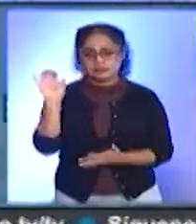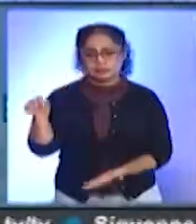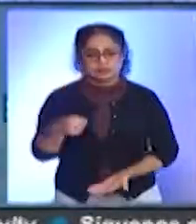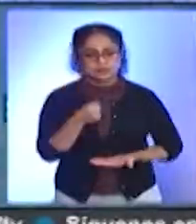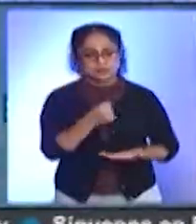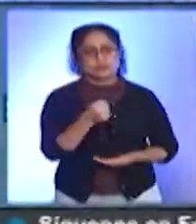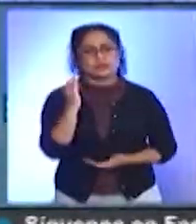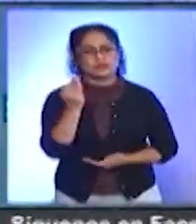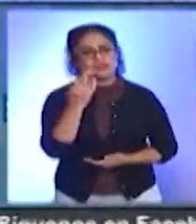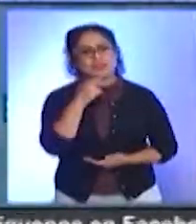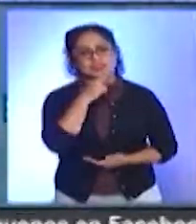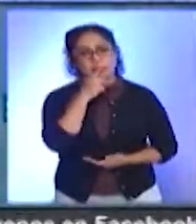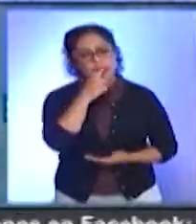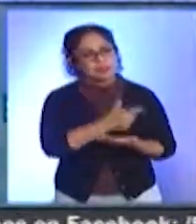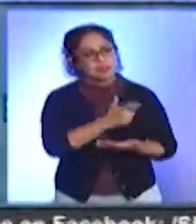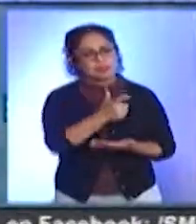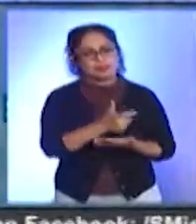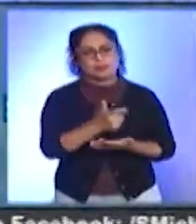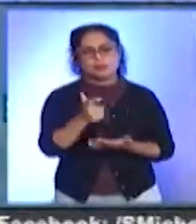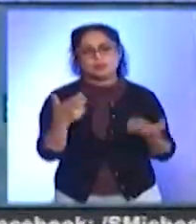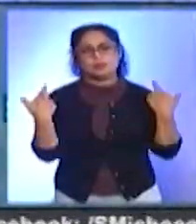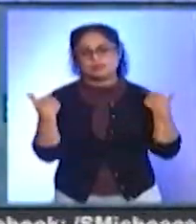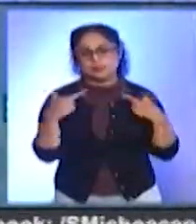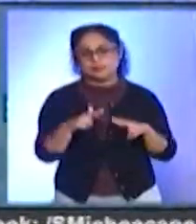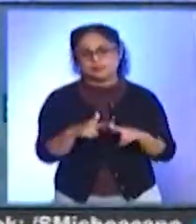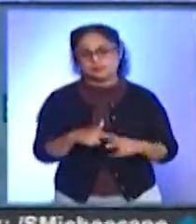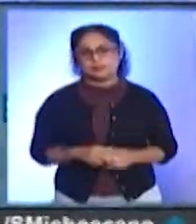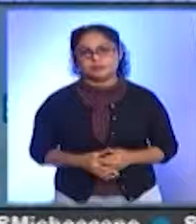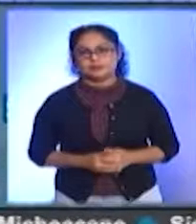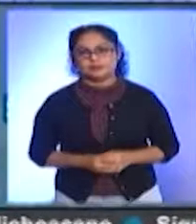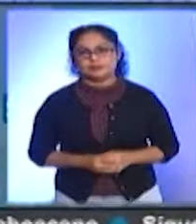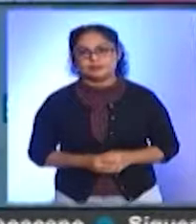federales para el pago al magisterio de Michoacán. Aquí los detalles.